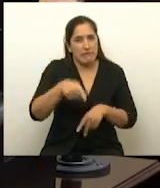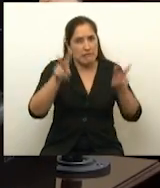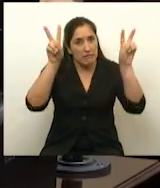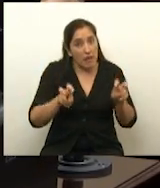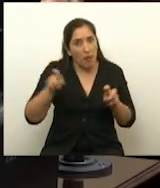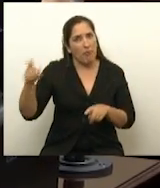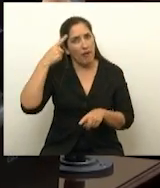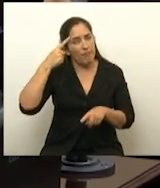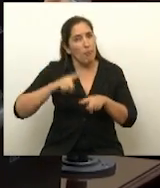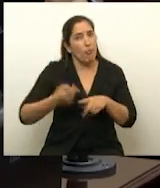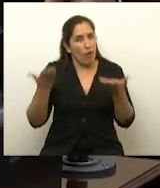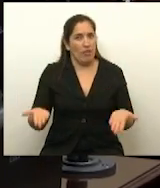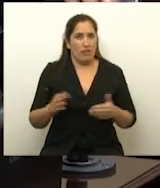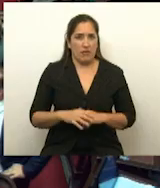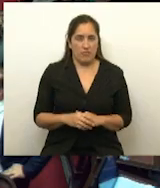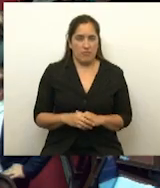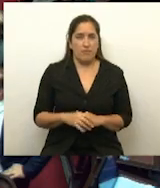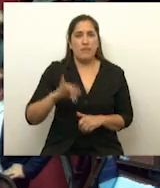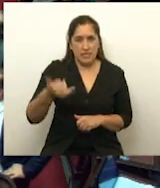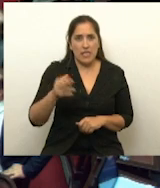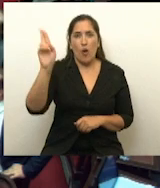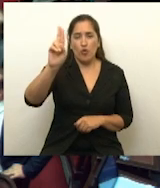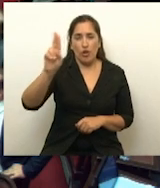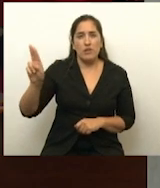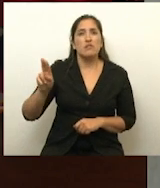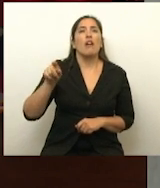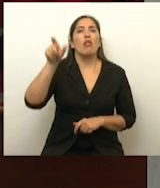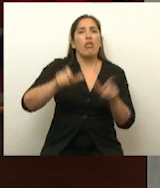política. Están autorizadas las abstenciones también.